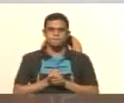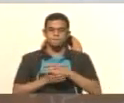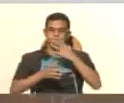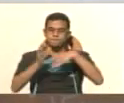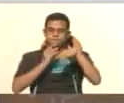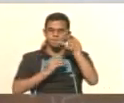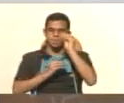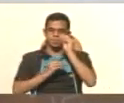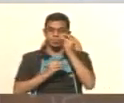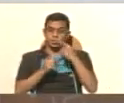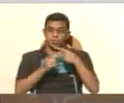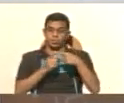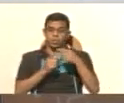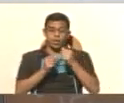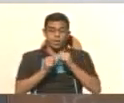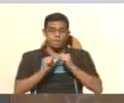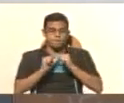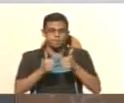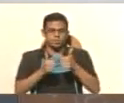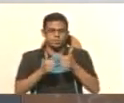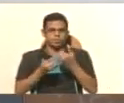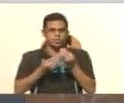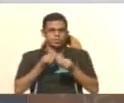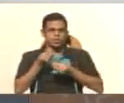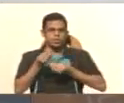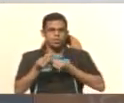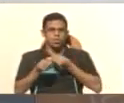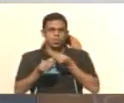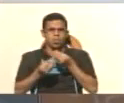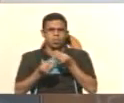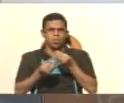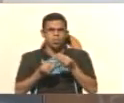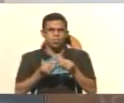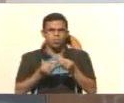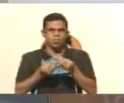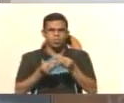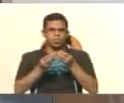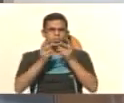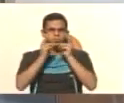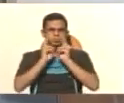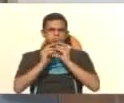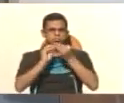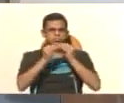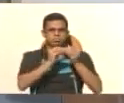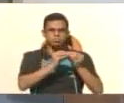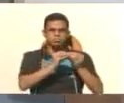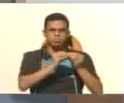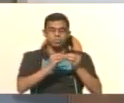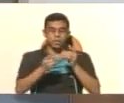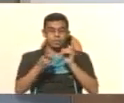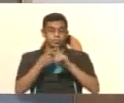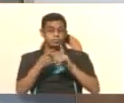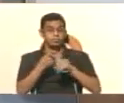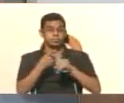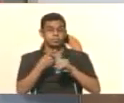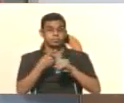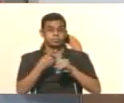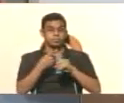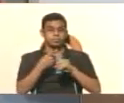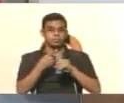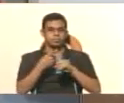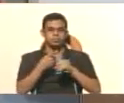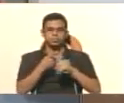revisar cómo hacer nosotros desde casa el mantenimiento preventivo de tu computador. Primero que nada debemos